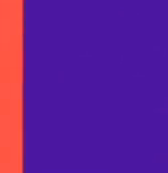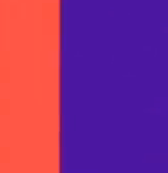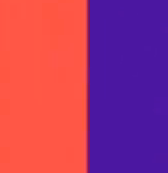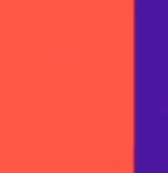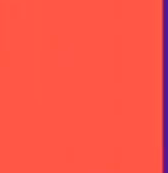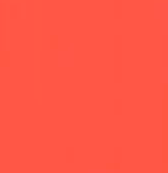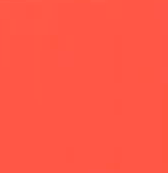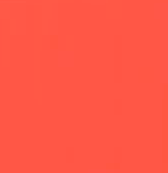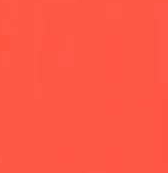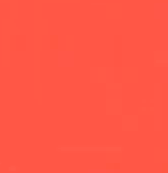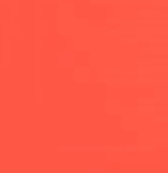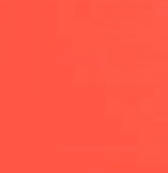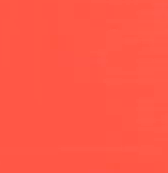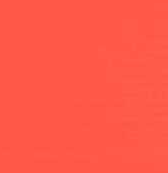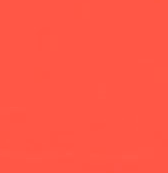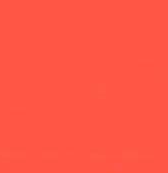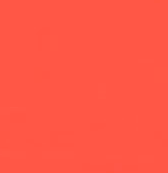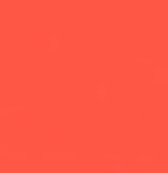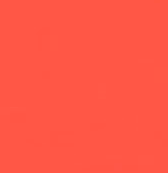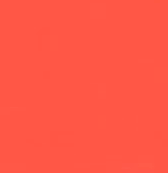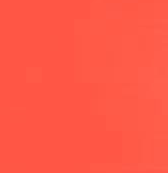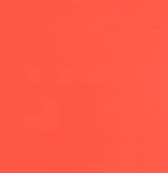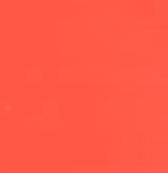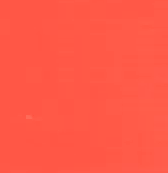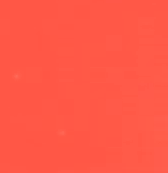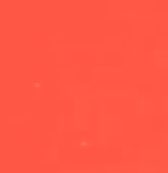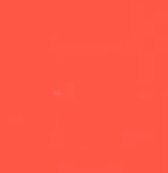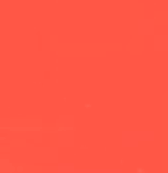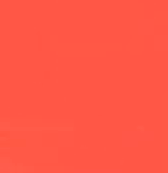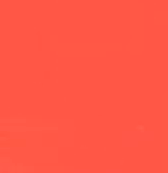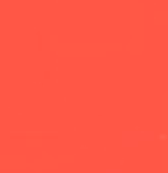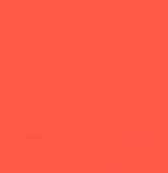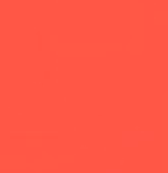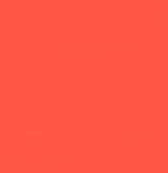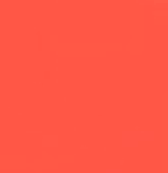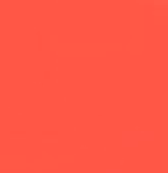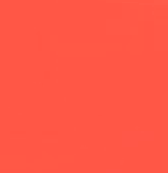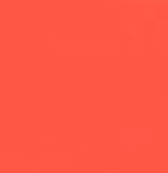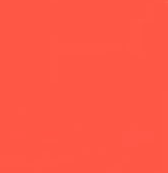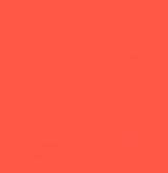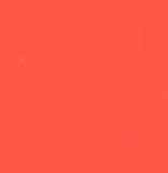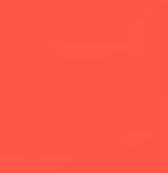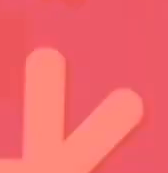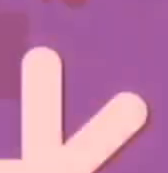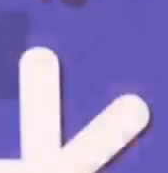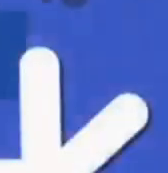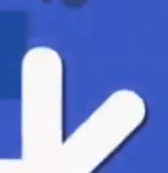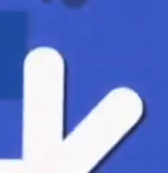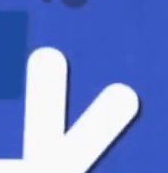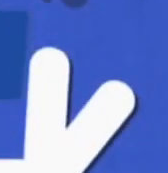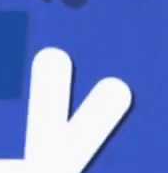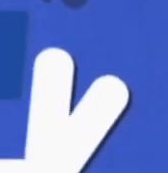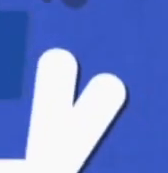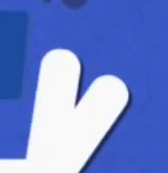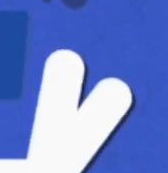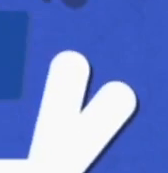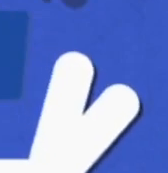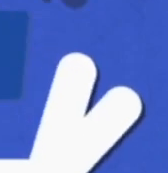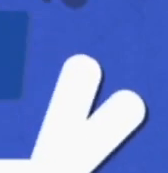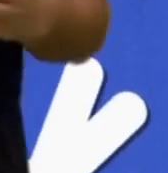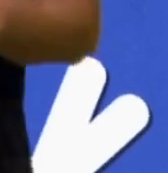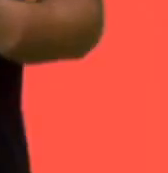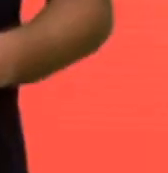hola en estos días en los cuales todos estamos cuidándonos te invitamos a desarrollar tu creatividad a través de nuestra convocatoria un día en casa